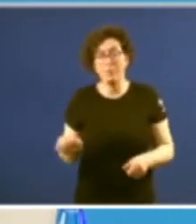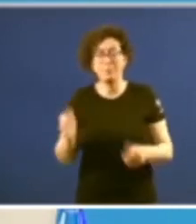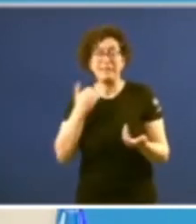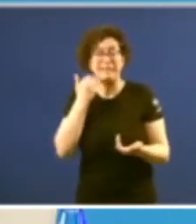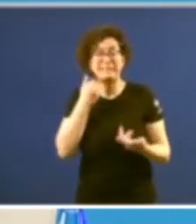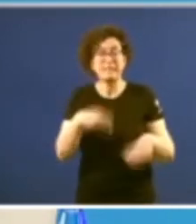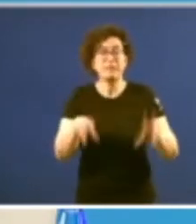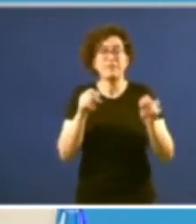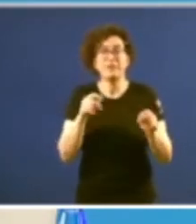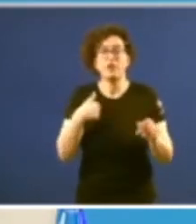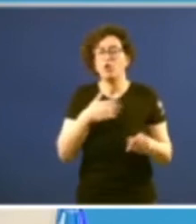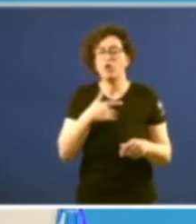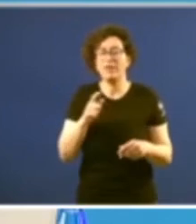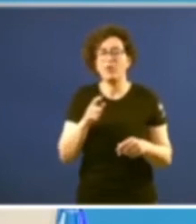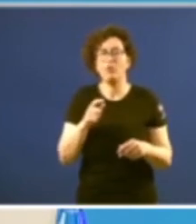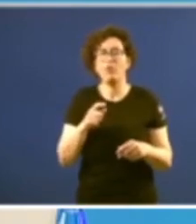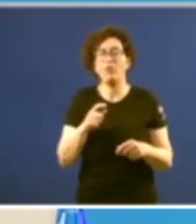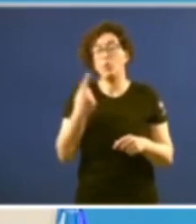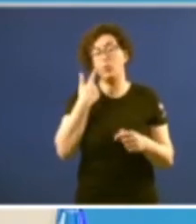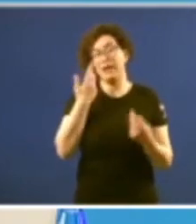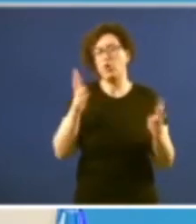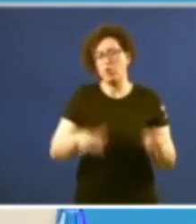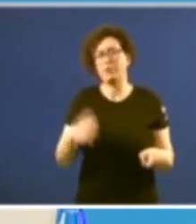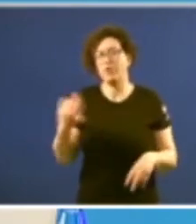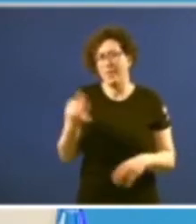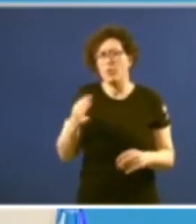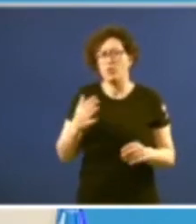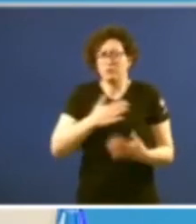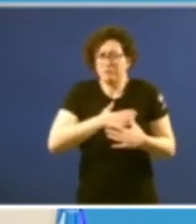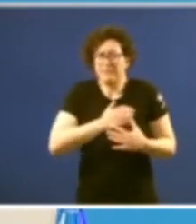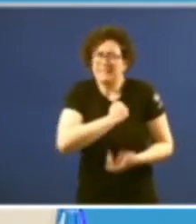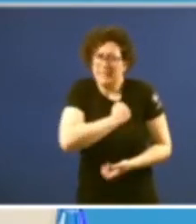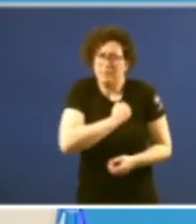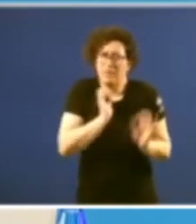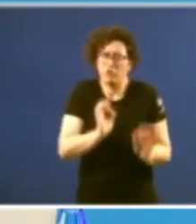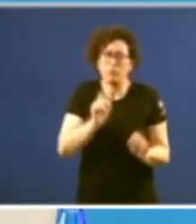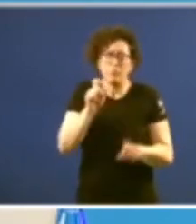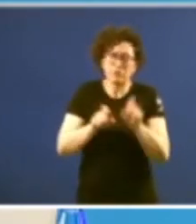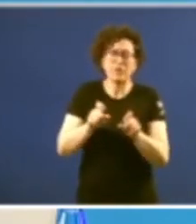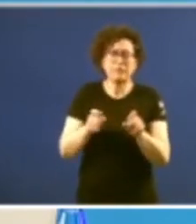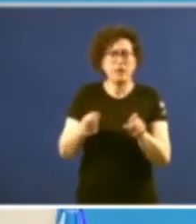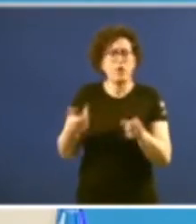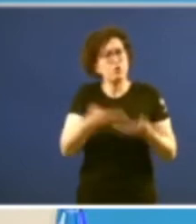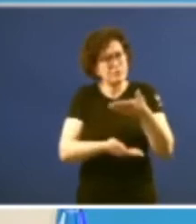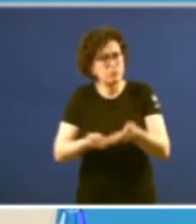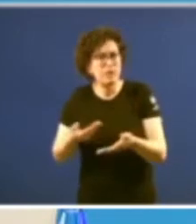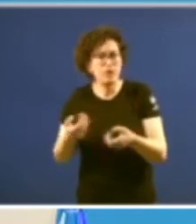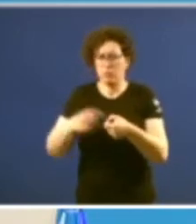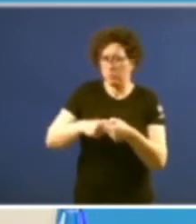no deseo dejar preterido un reconocimiento sentido a los que contribuyeron y a los que cada día